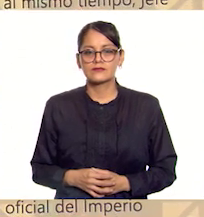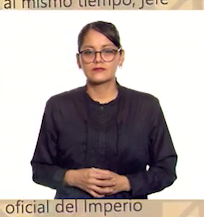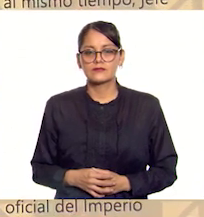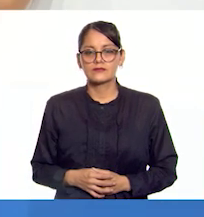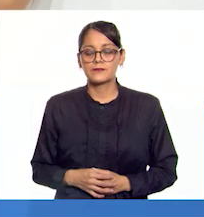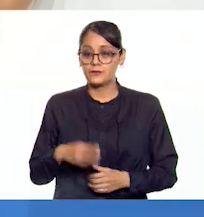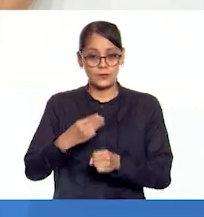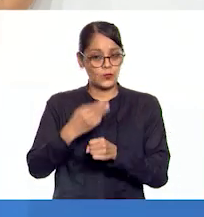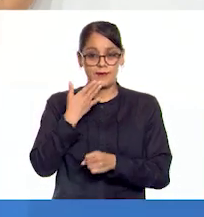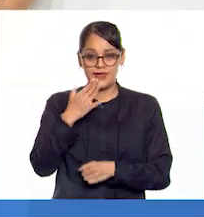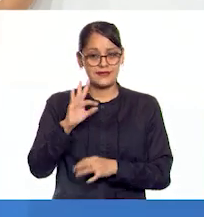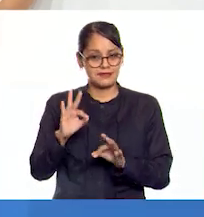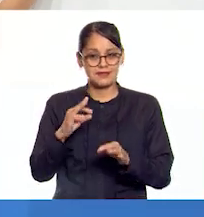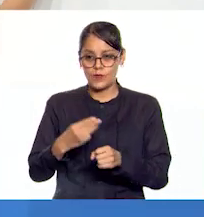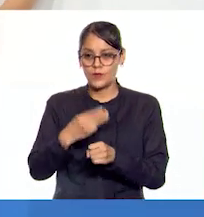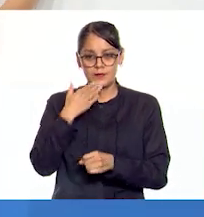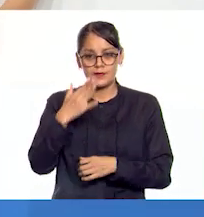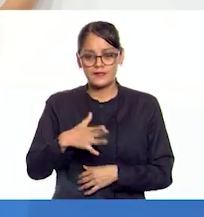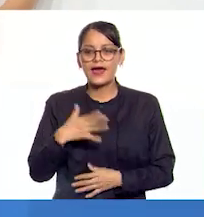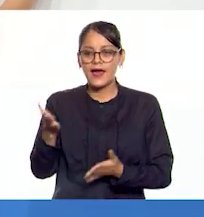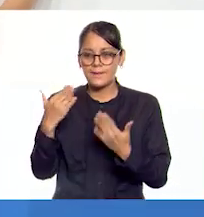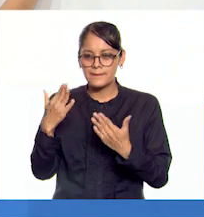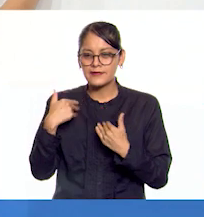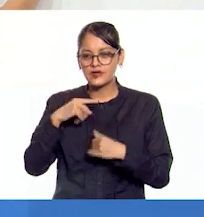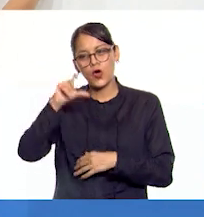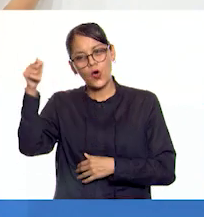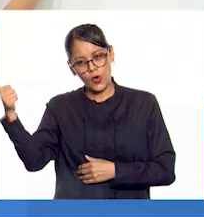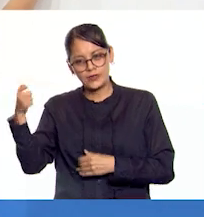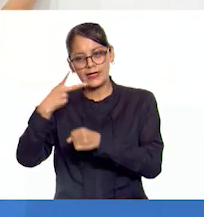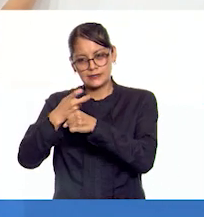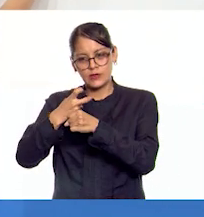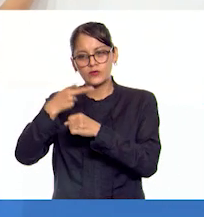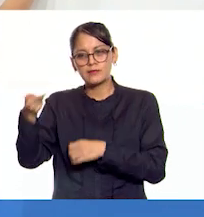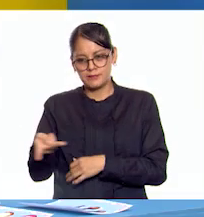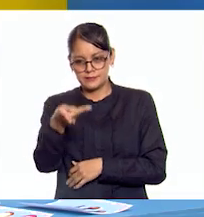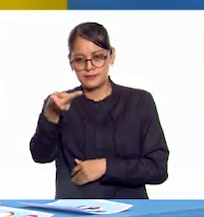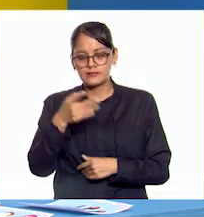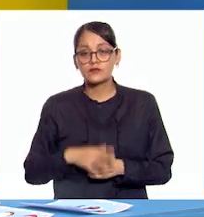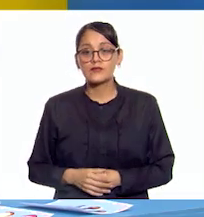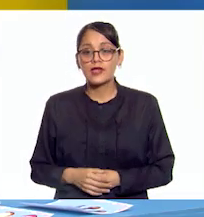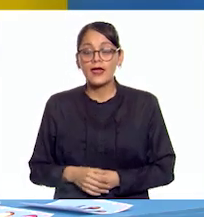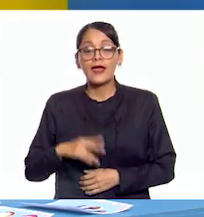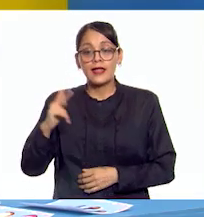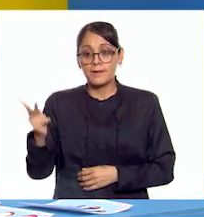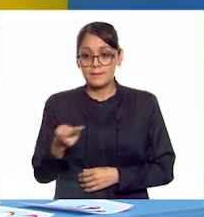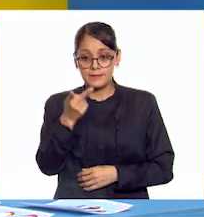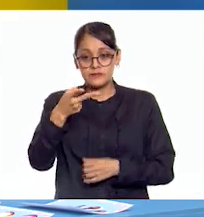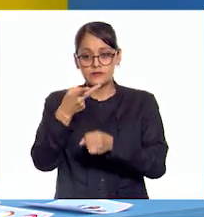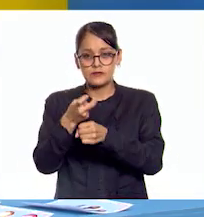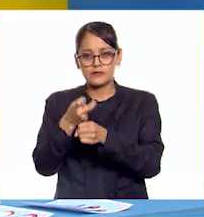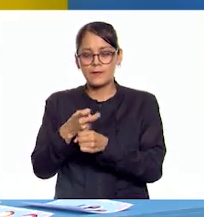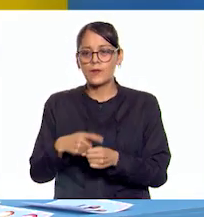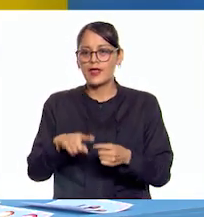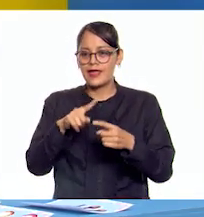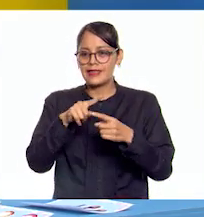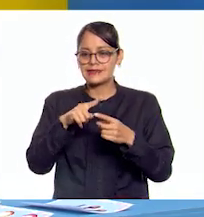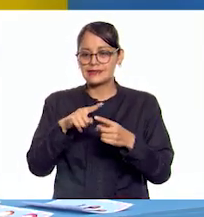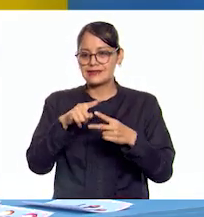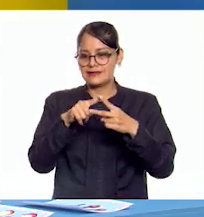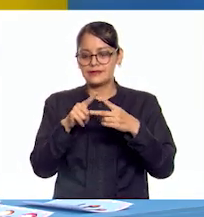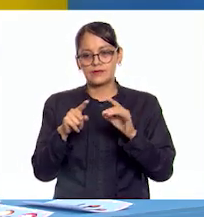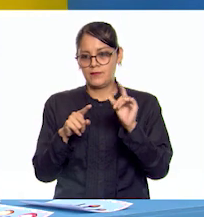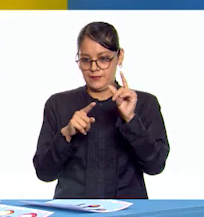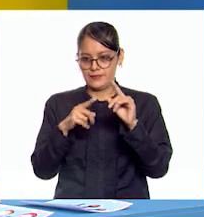Muy bien, Jenny, muy bien. Si quieres, venme leyendo la siguiente. Ok, perfecto. La siguiente dice tres horizontal.